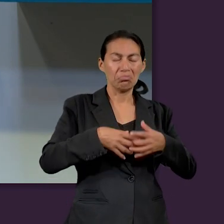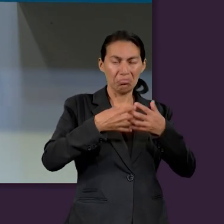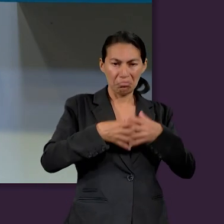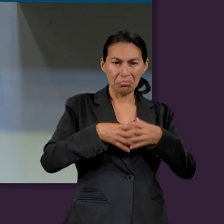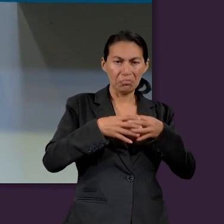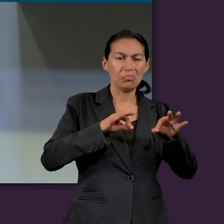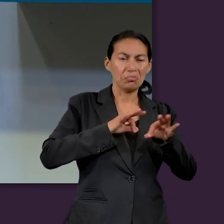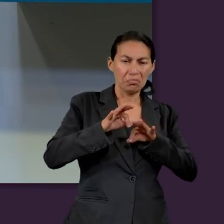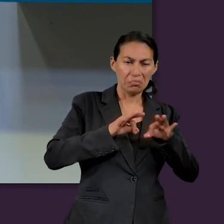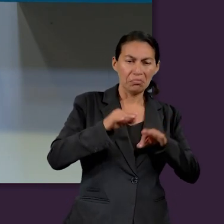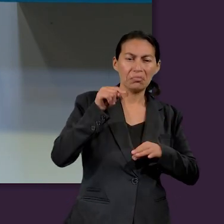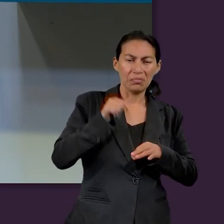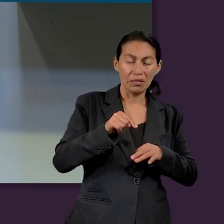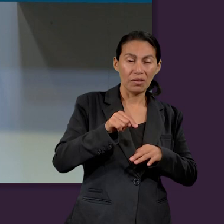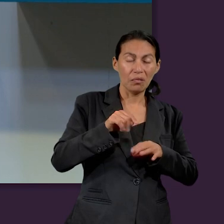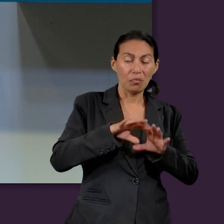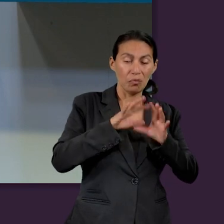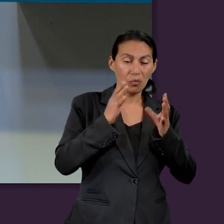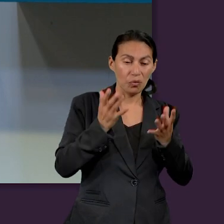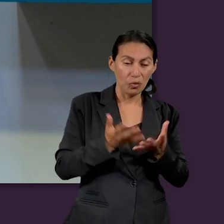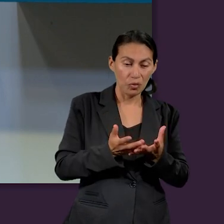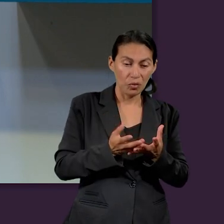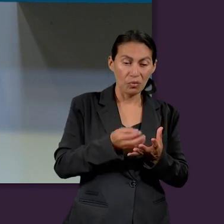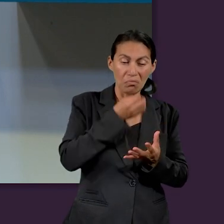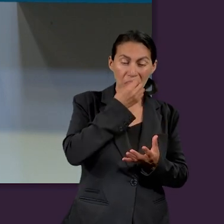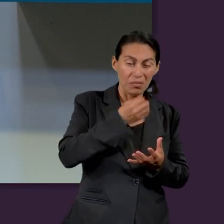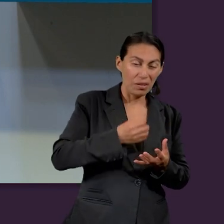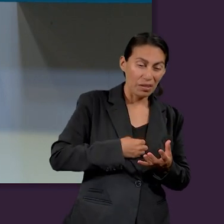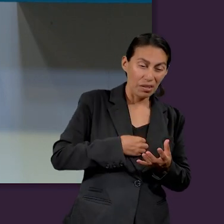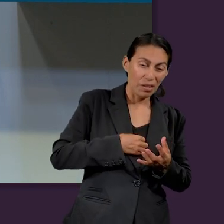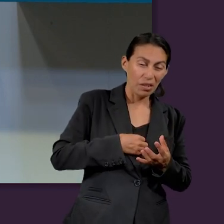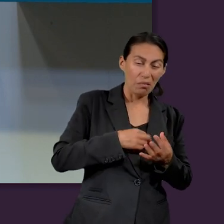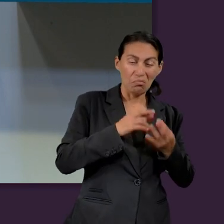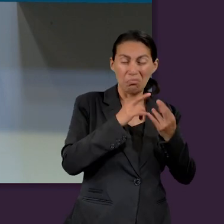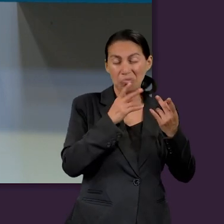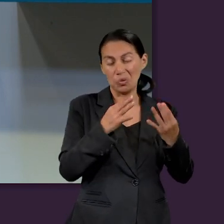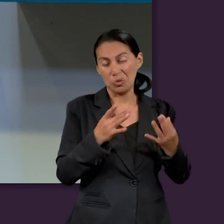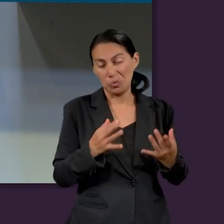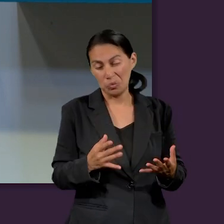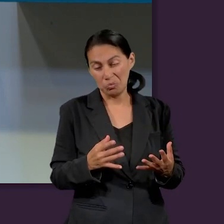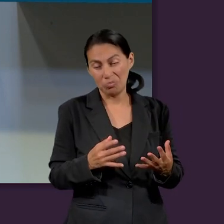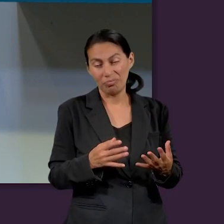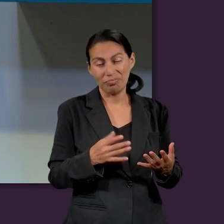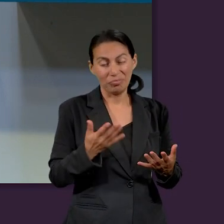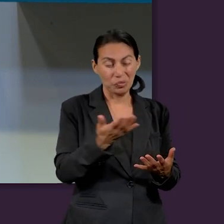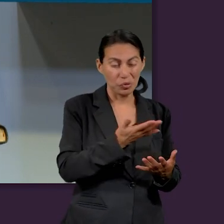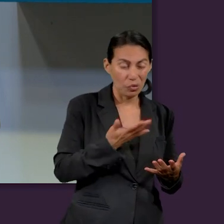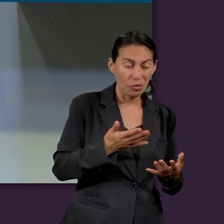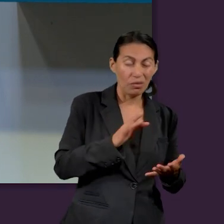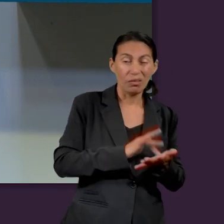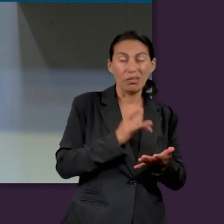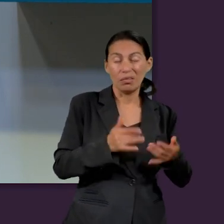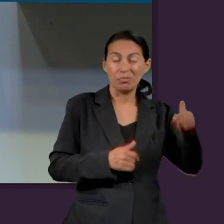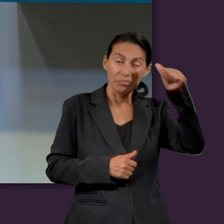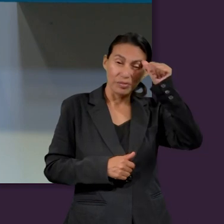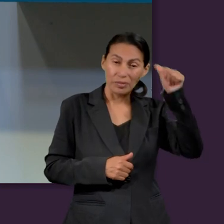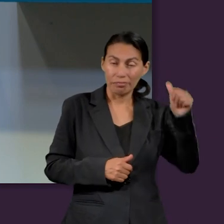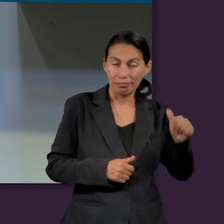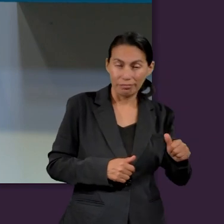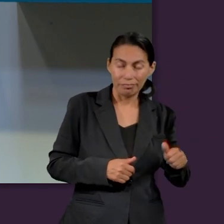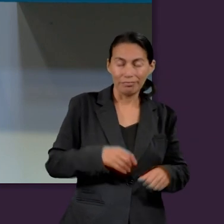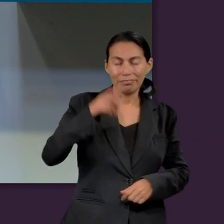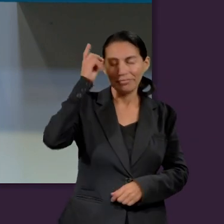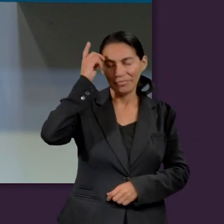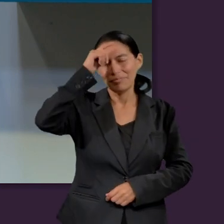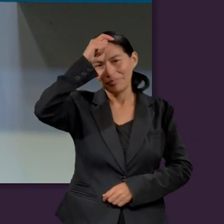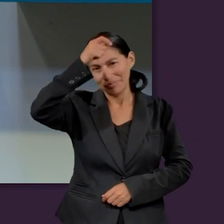a funcionar en un mundo que hoy vive destruyéndose por razones del pecado.